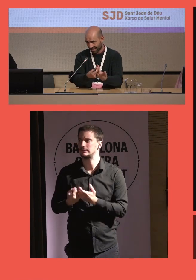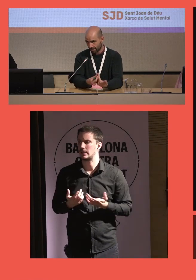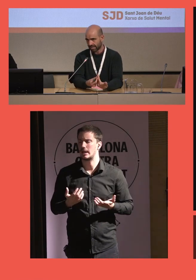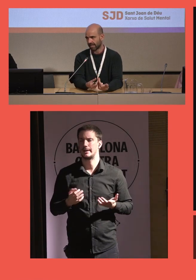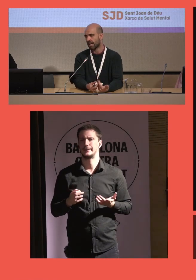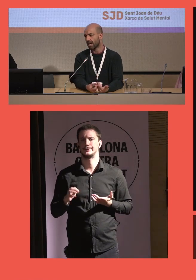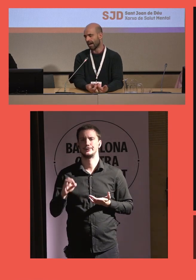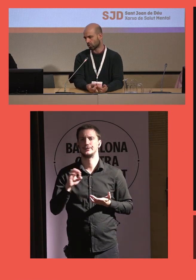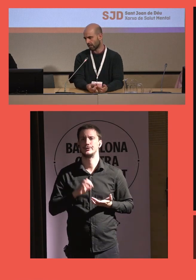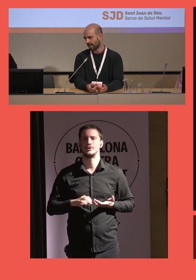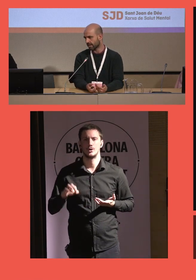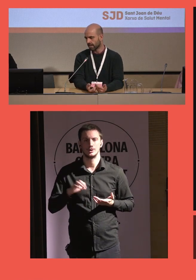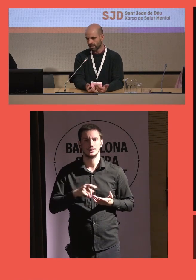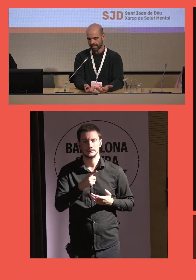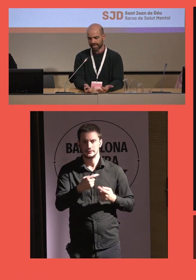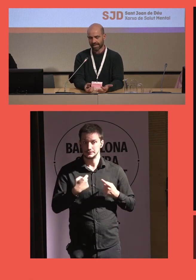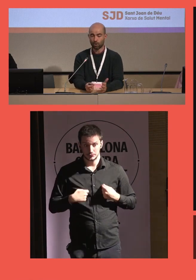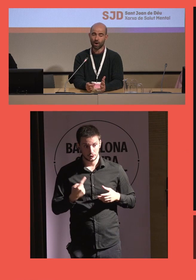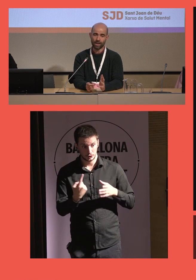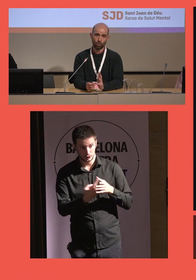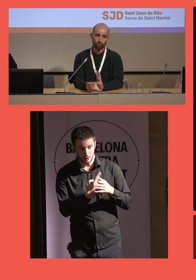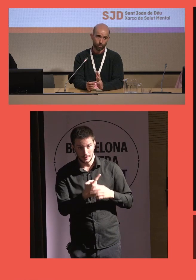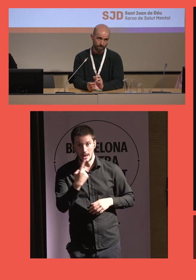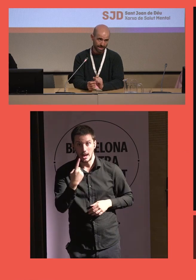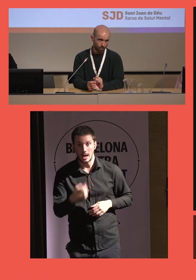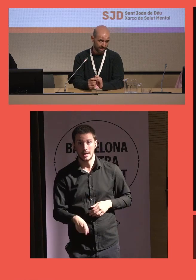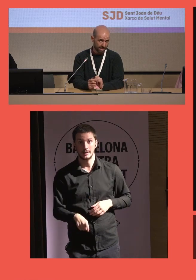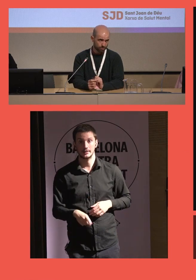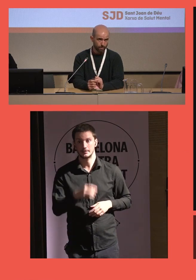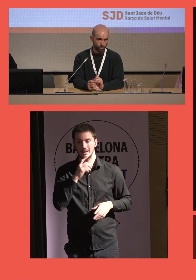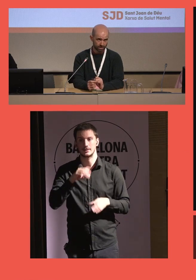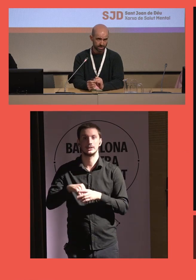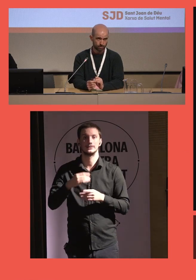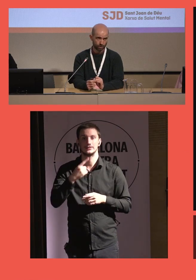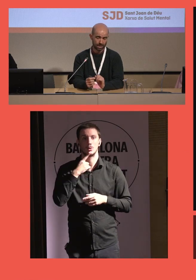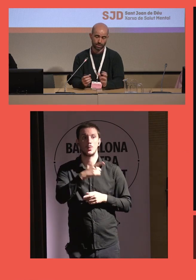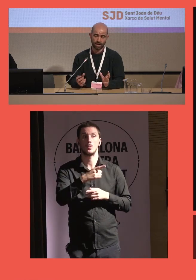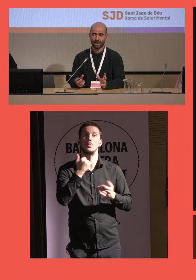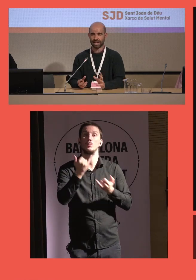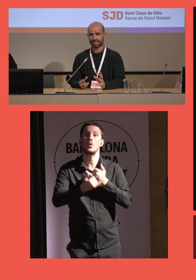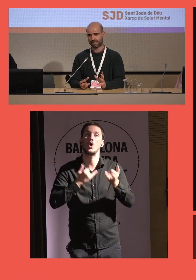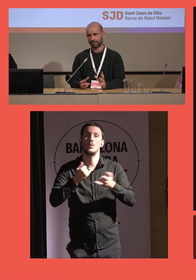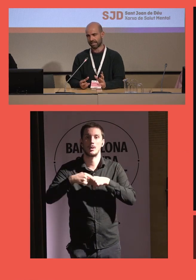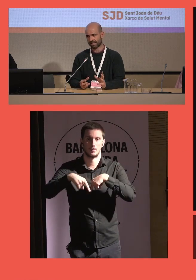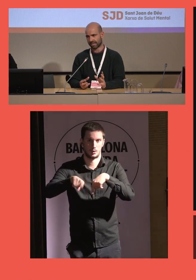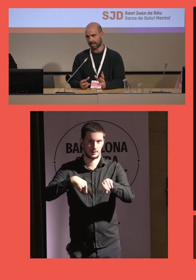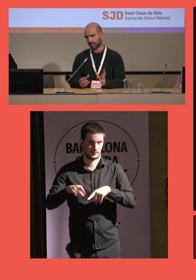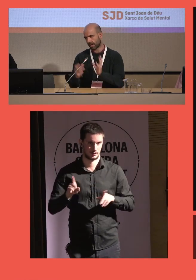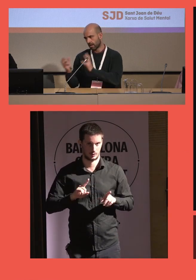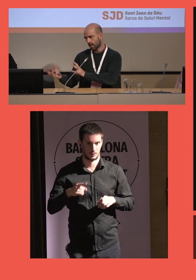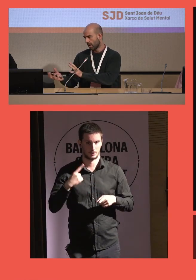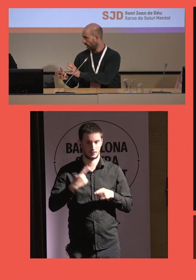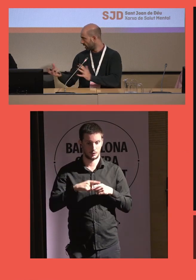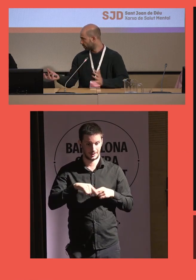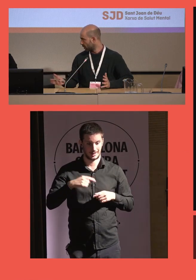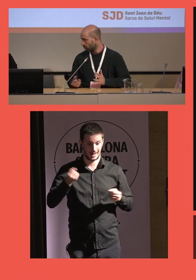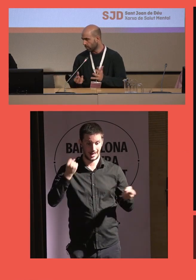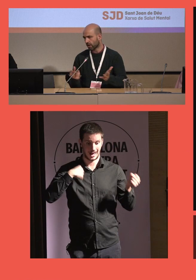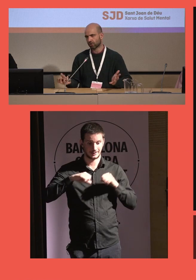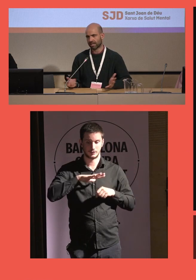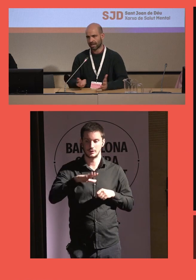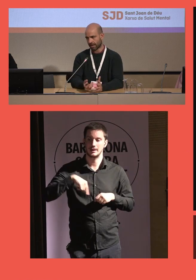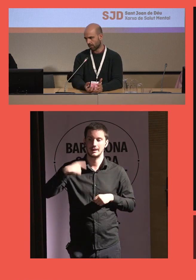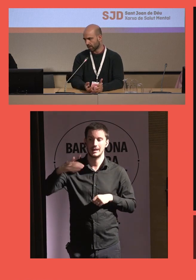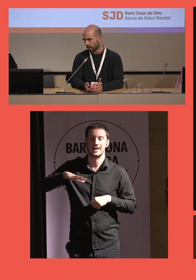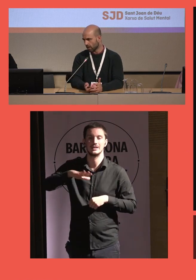materialice que realmente hay soledad y que no hay un problema de movilidad muy importante porque las actividades se realizan en el espacio